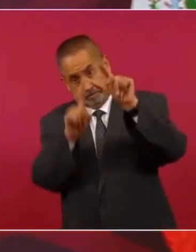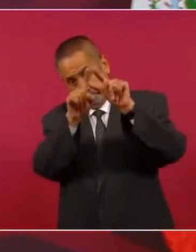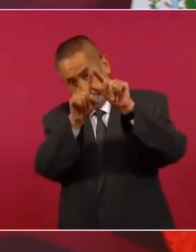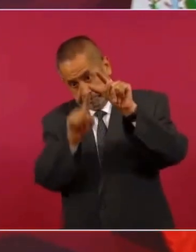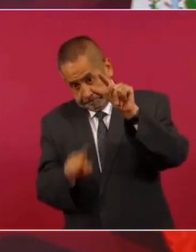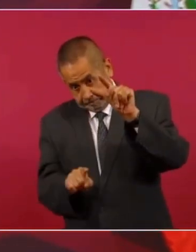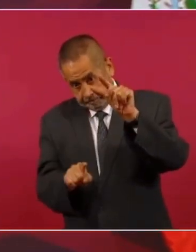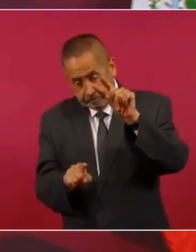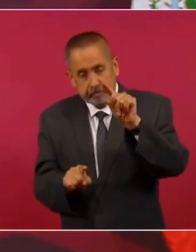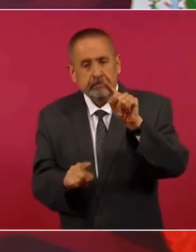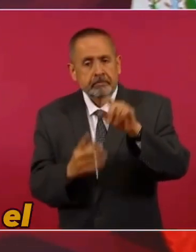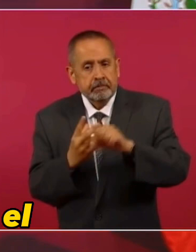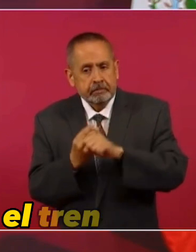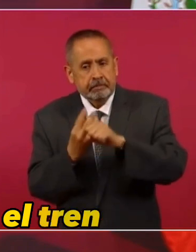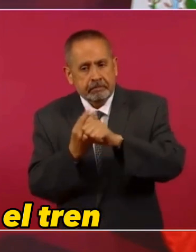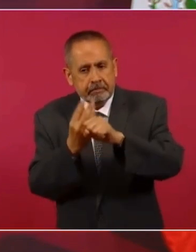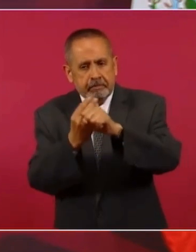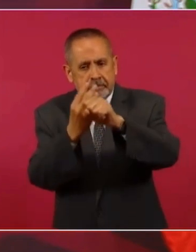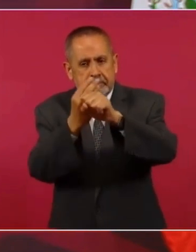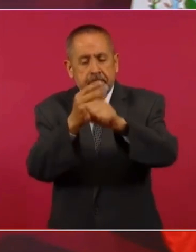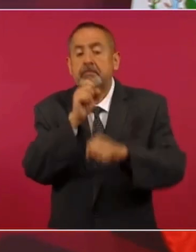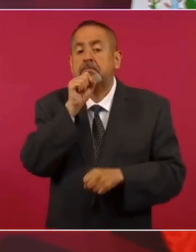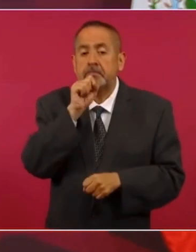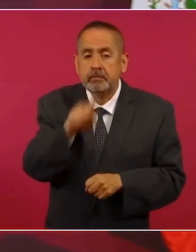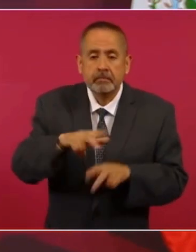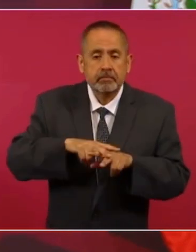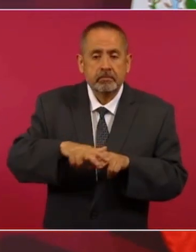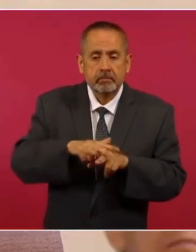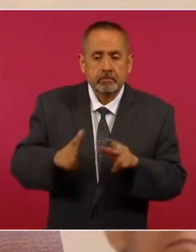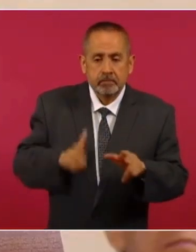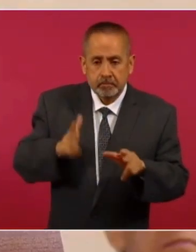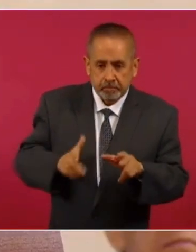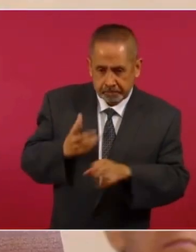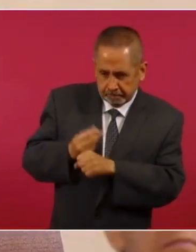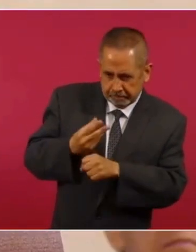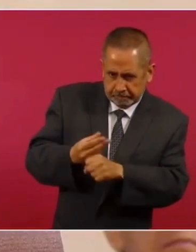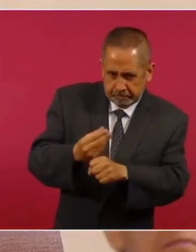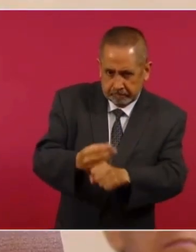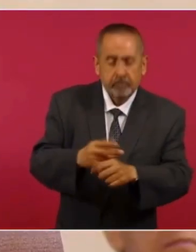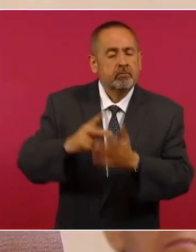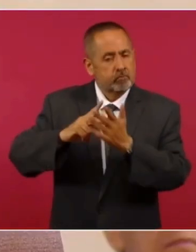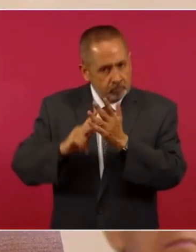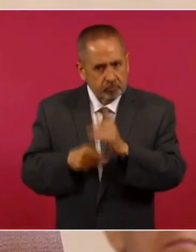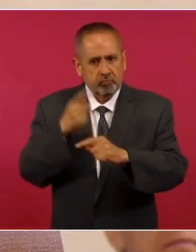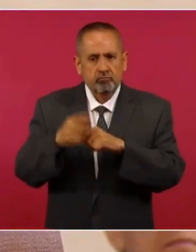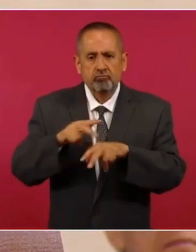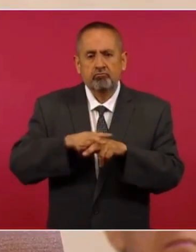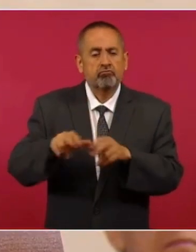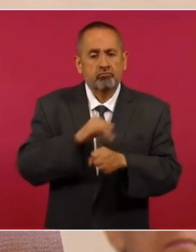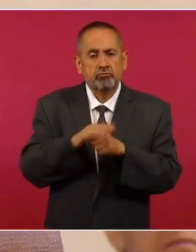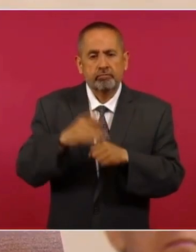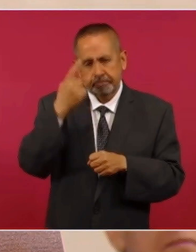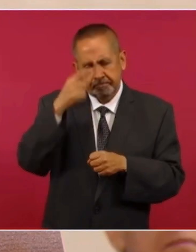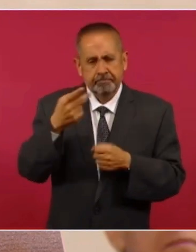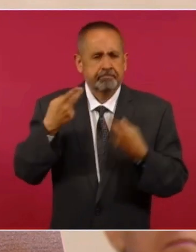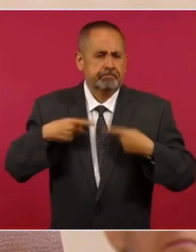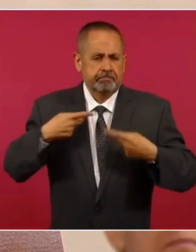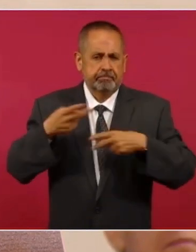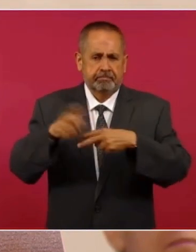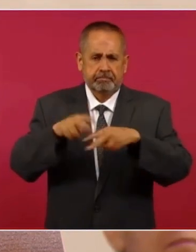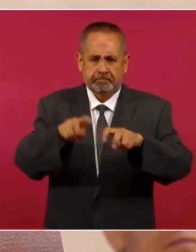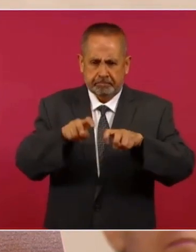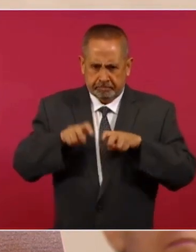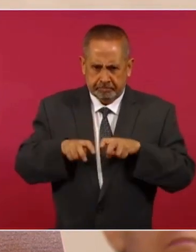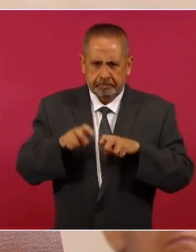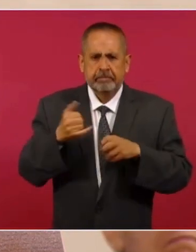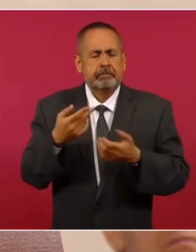estamos rehabilitando también el tren que va a ser de nuevo tren de pasajero y